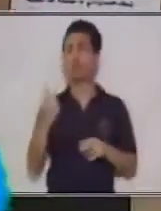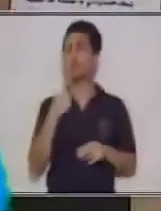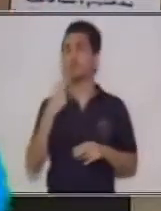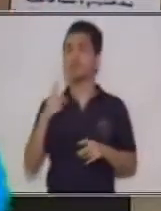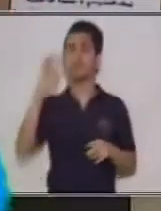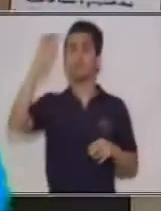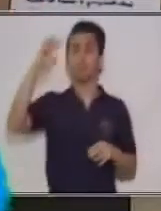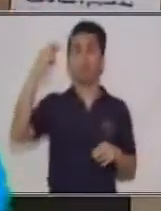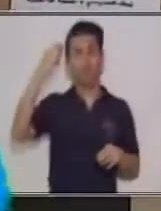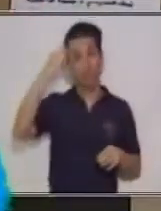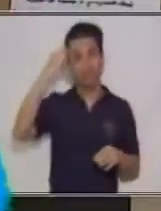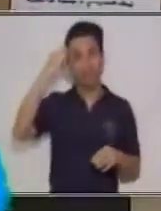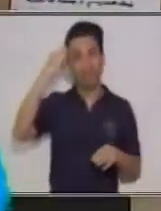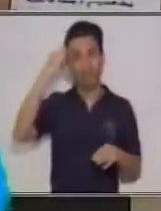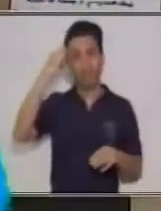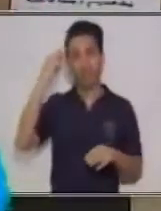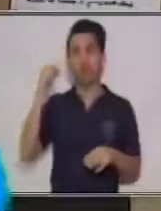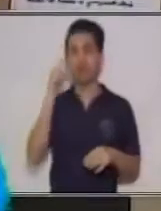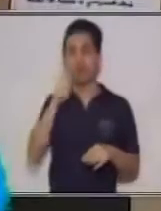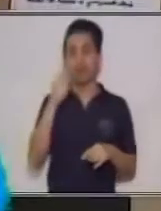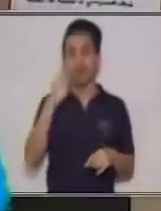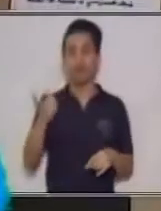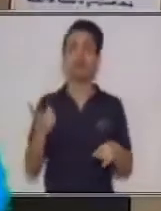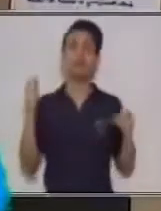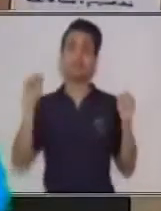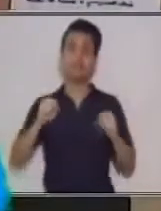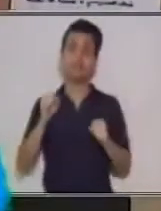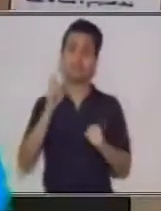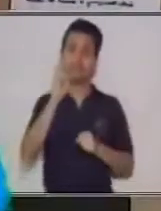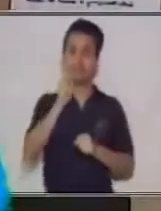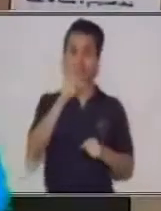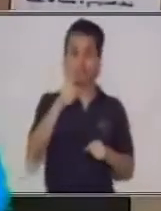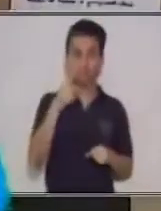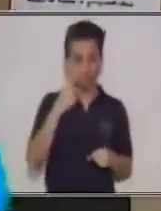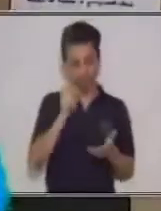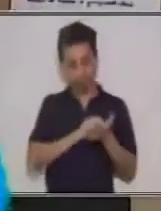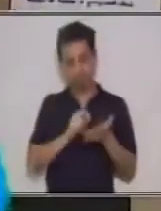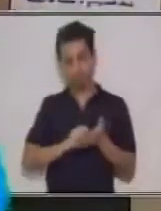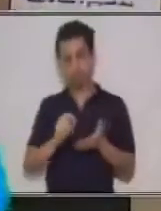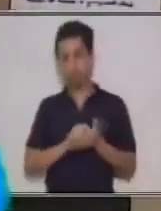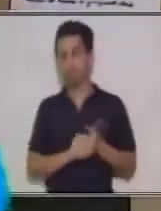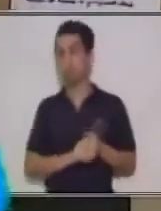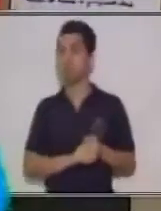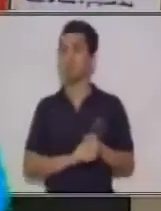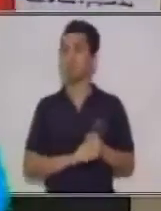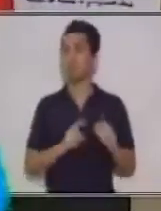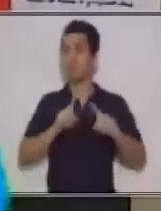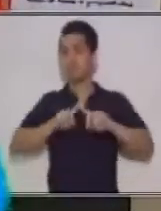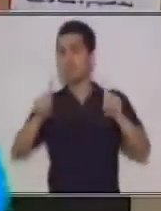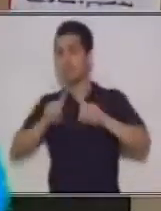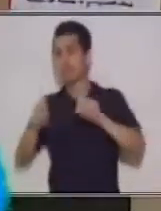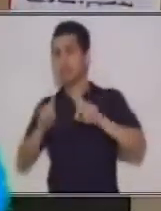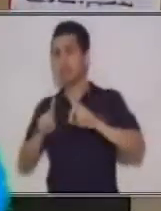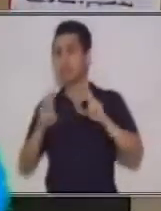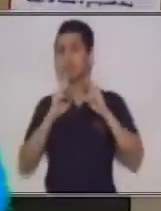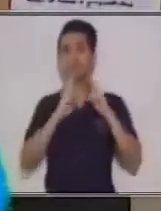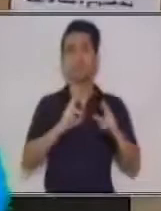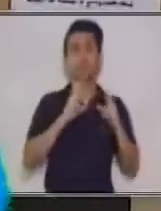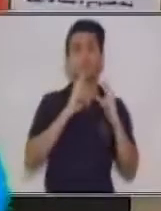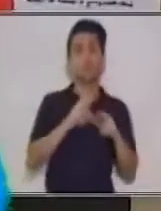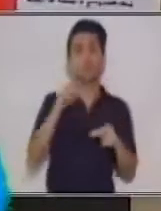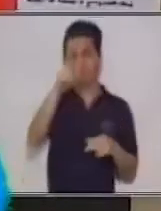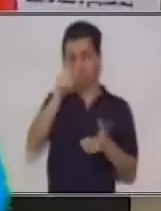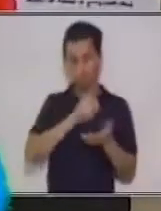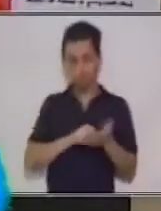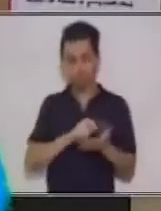político. Probablemente usted en este momento, eso es lo que usted me está colocando. Todas las respuestas que usted está colocando en